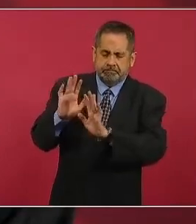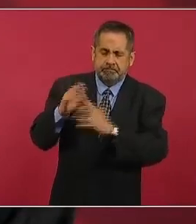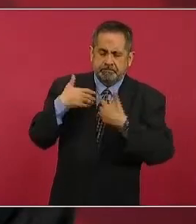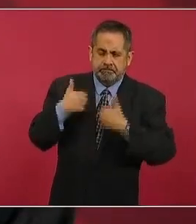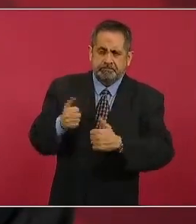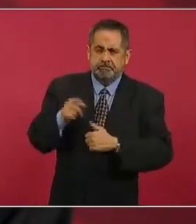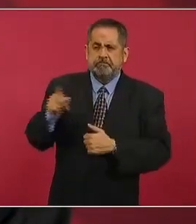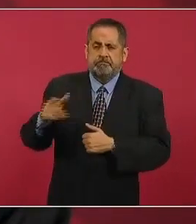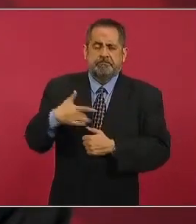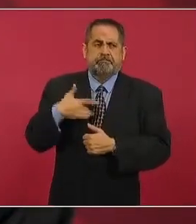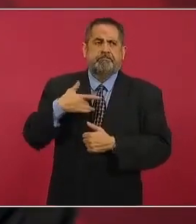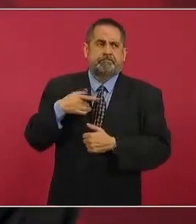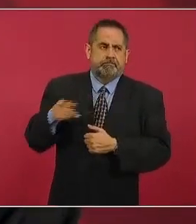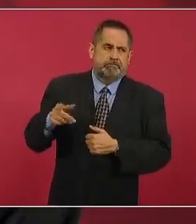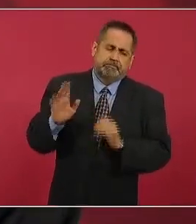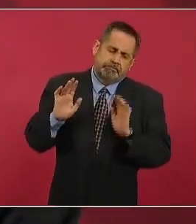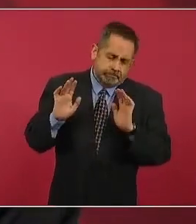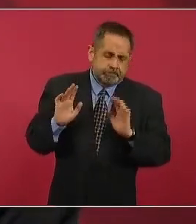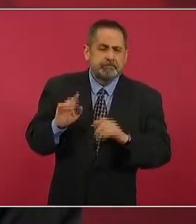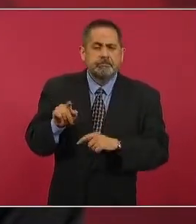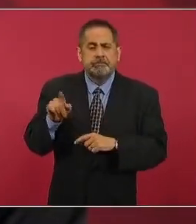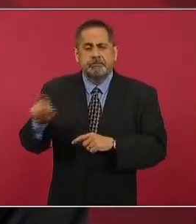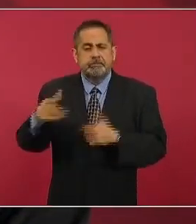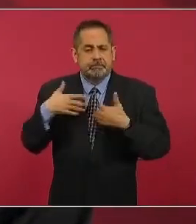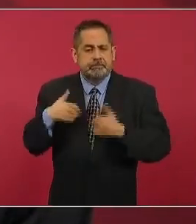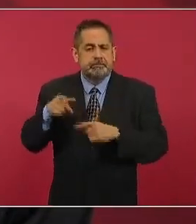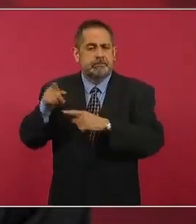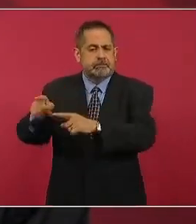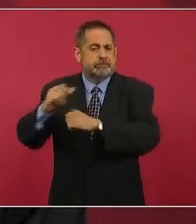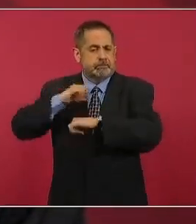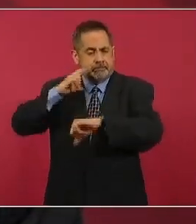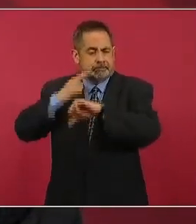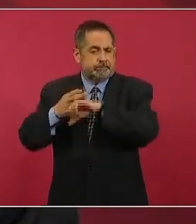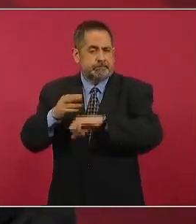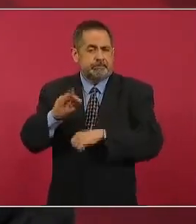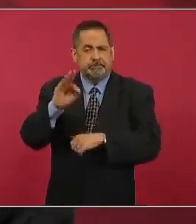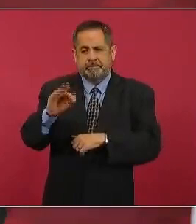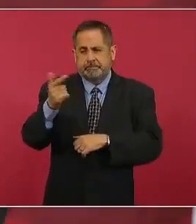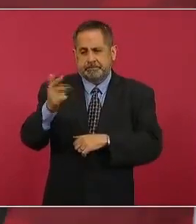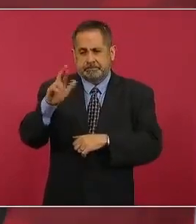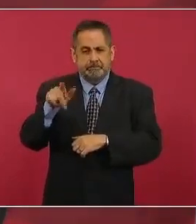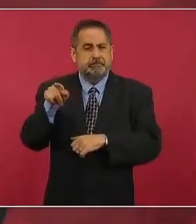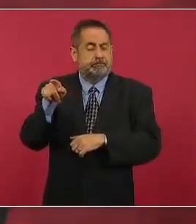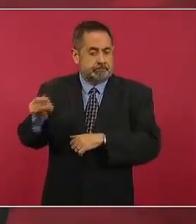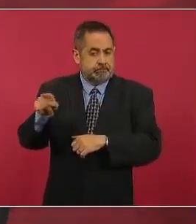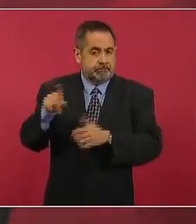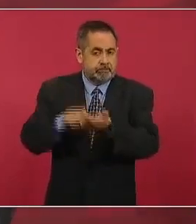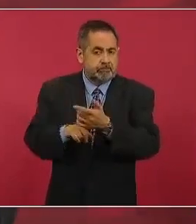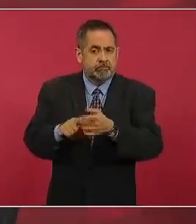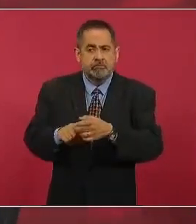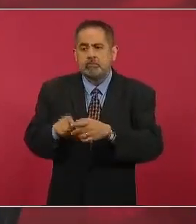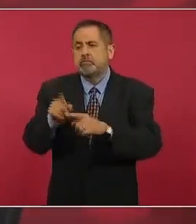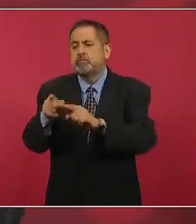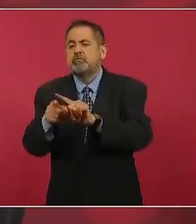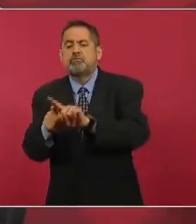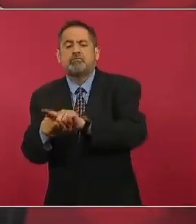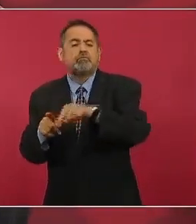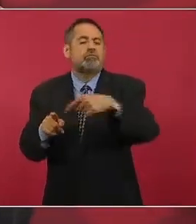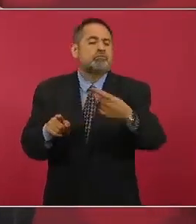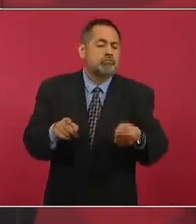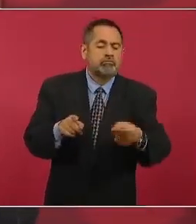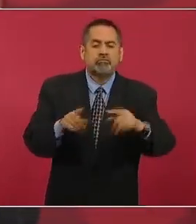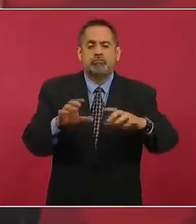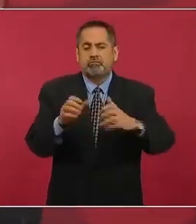humana del fiscal porque se trata de un asunto vinculado